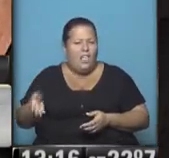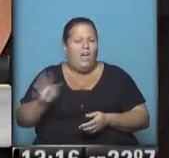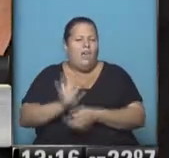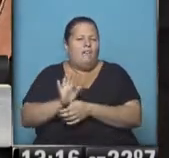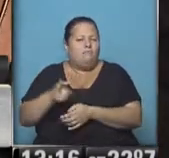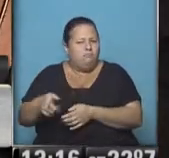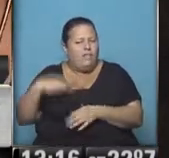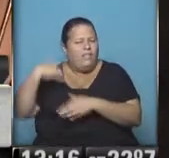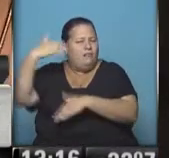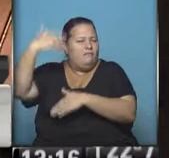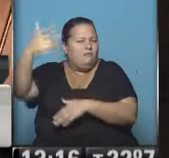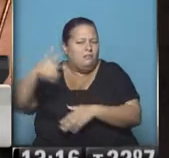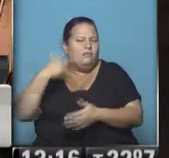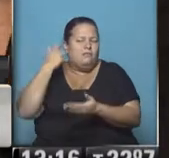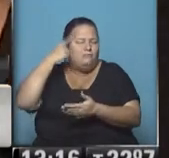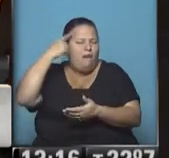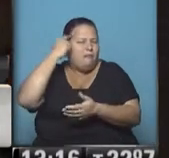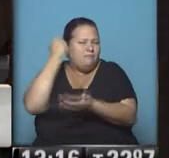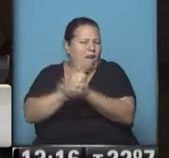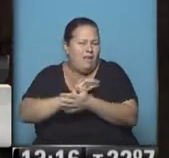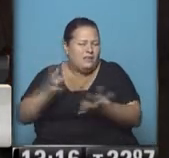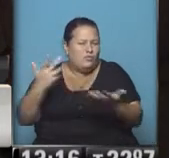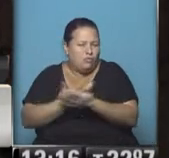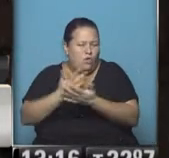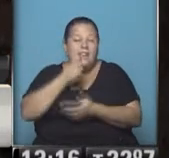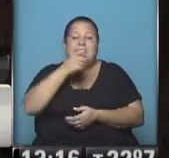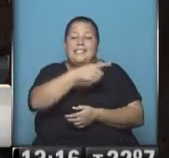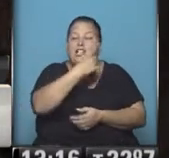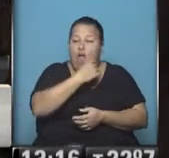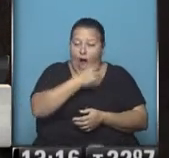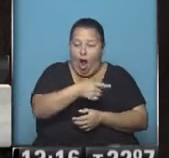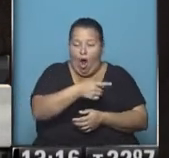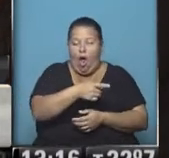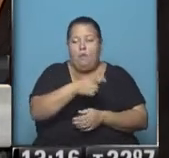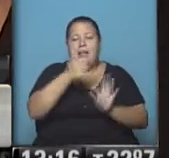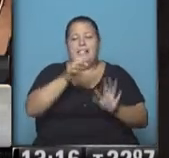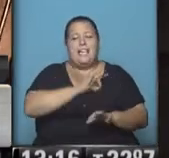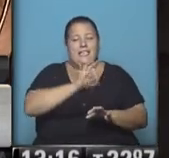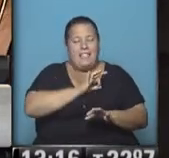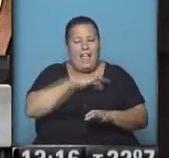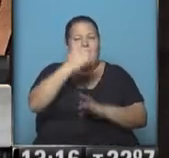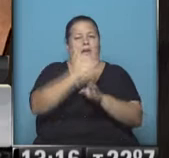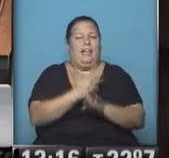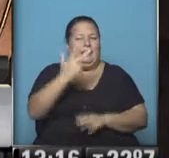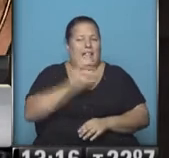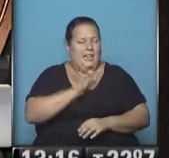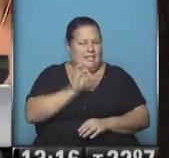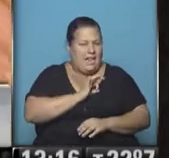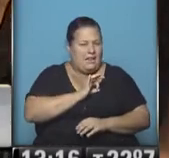tiene que transcurrir con eso sobre la cabeza? Si a este hombre le dieron 6 años y después se lo bajaron a 3,